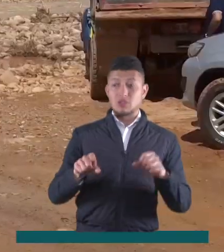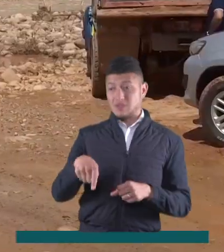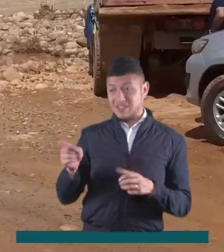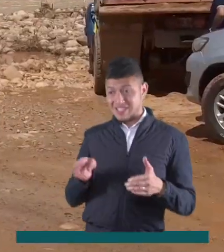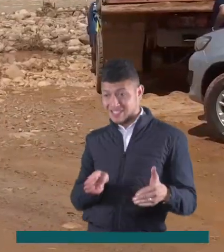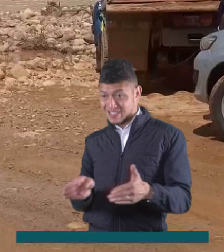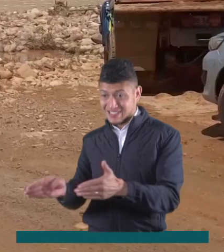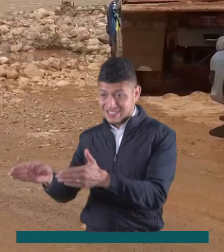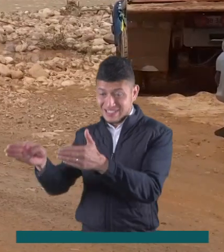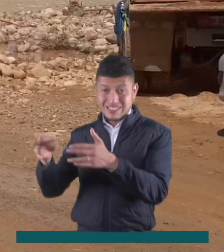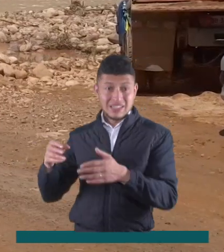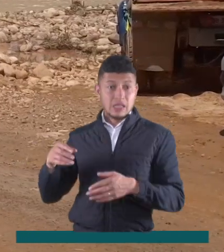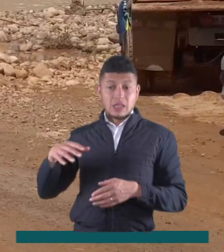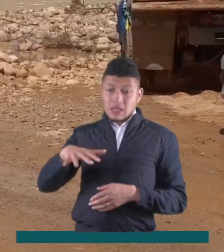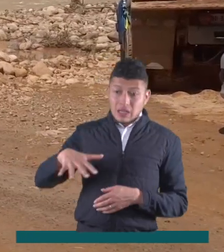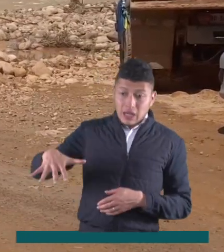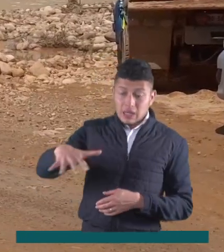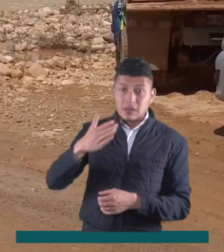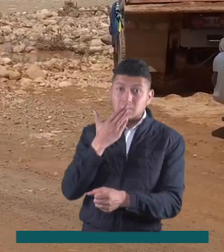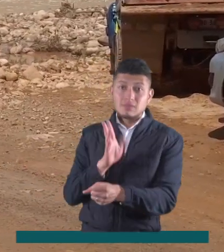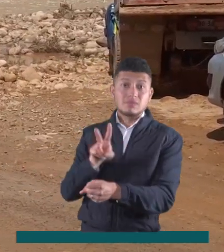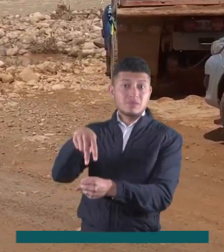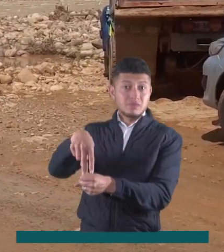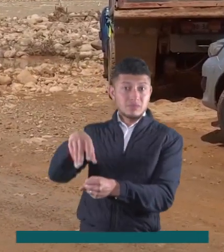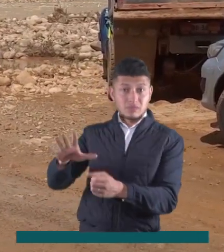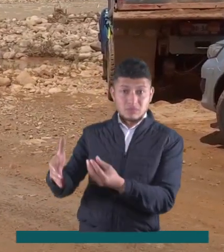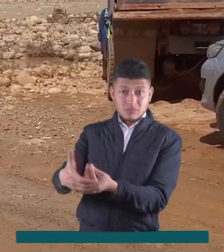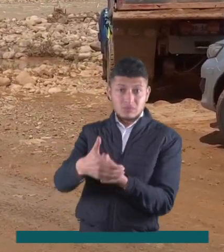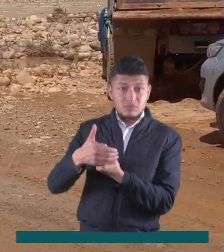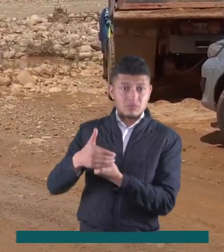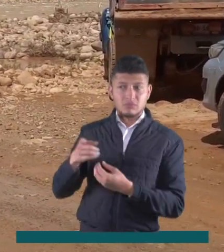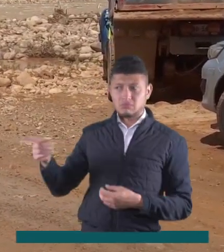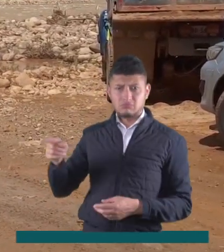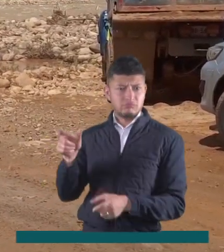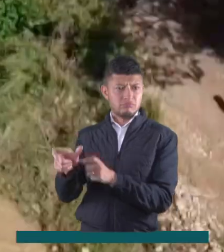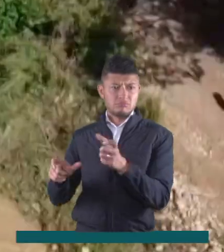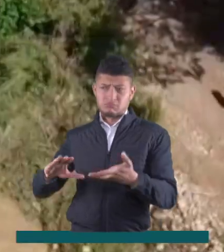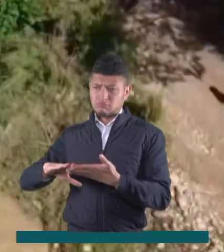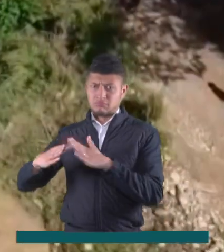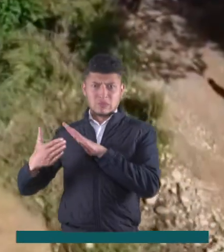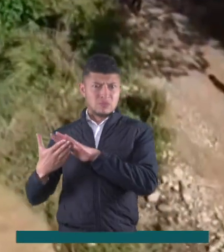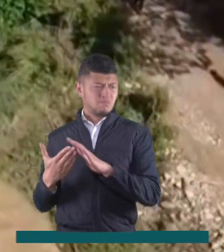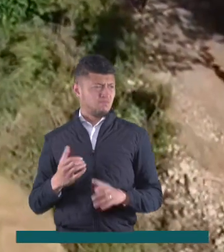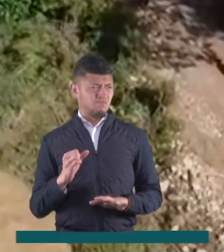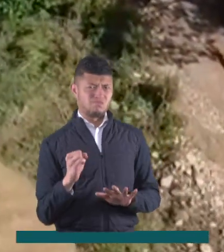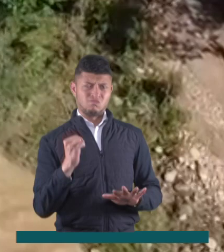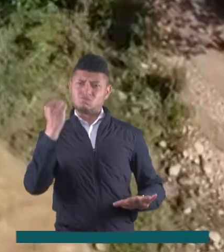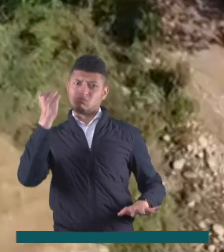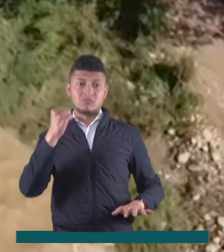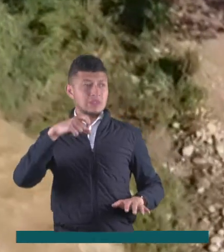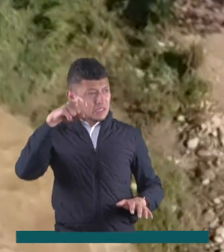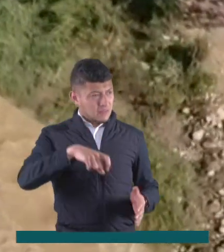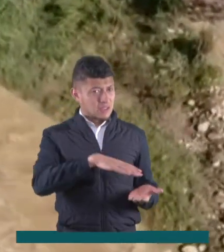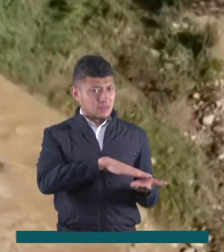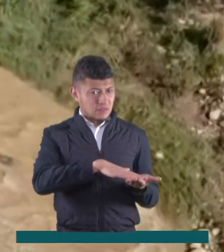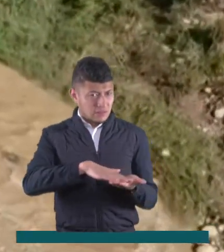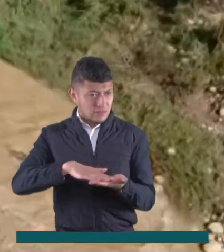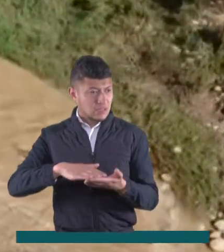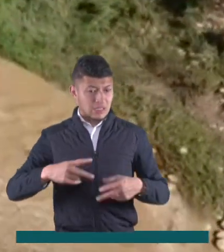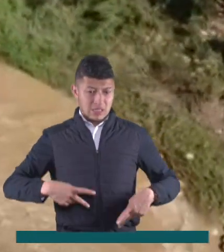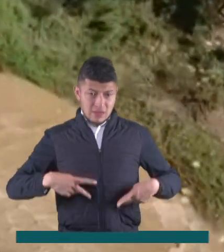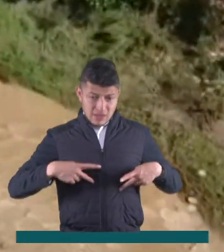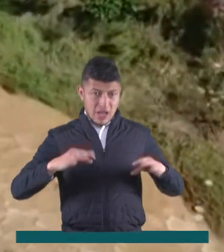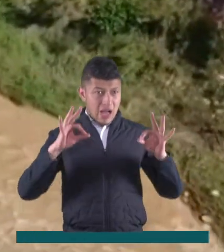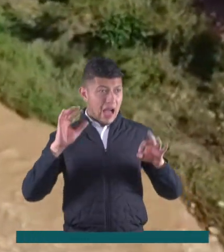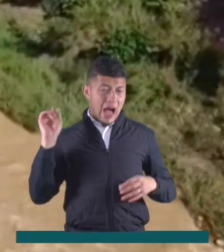del cierre de una de las rutas, la que tiene paso por el resguardo indígena Chaparral, cuyos representantes se han radicalizado y manifiestan ahora que si no se les adecua la vida